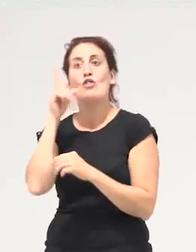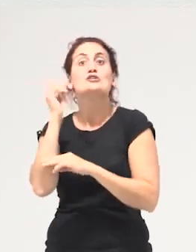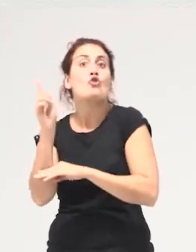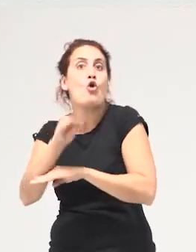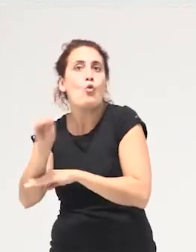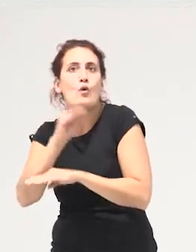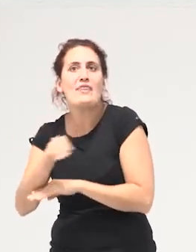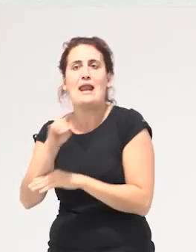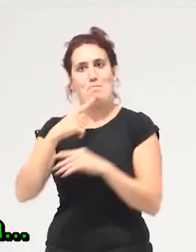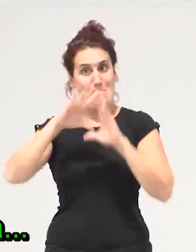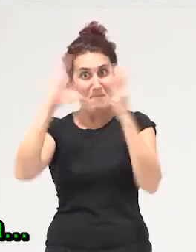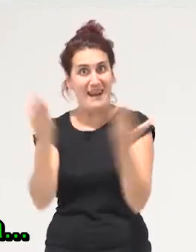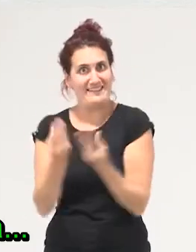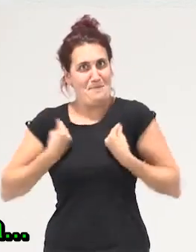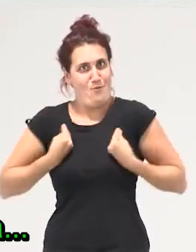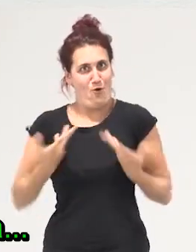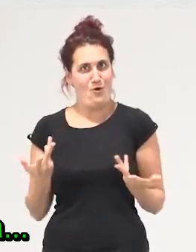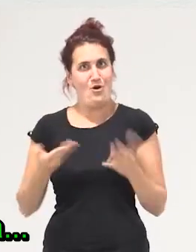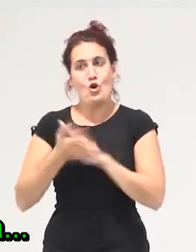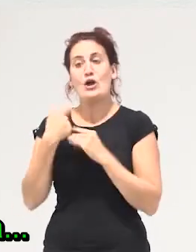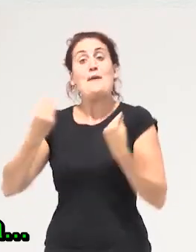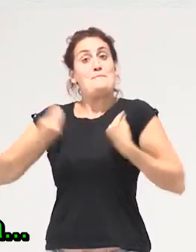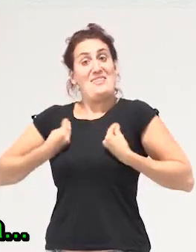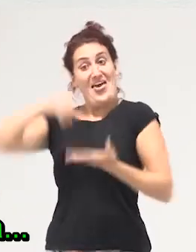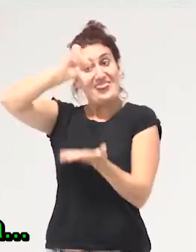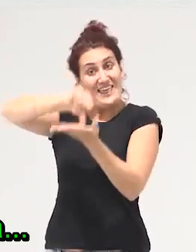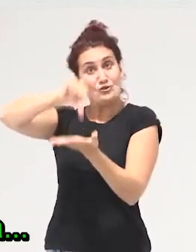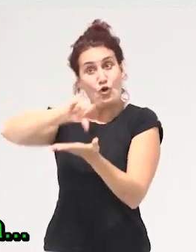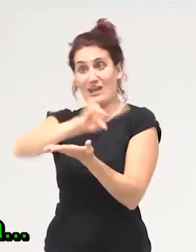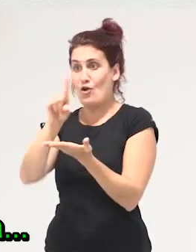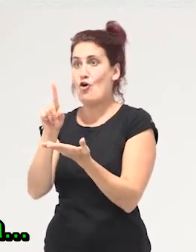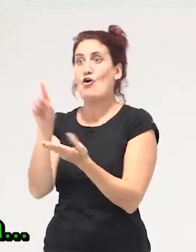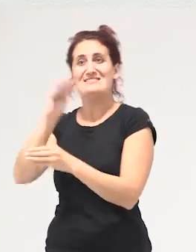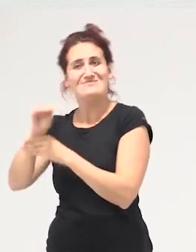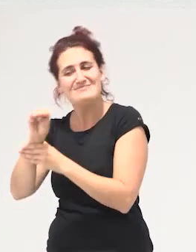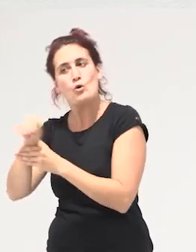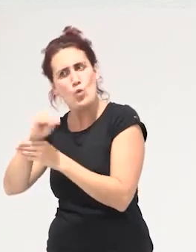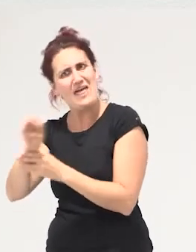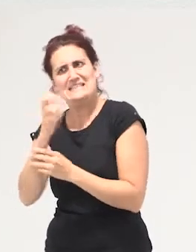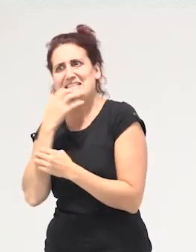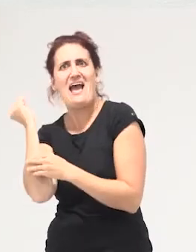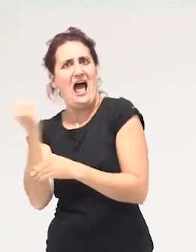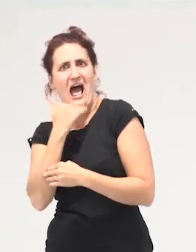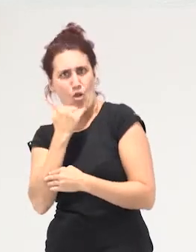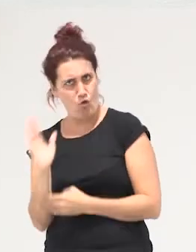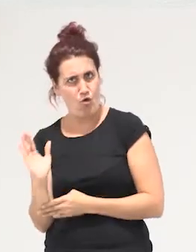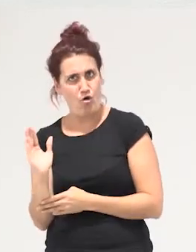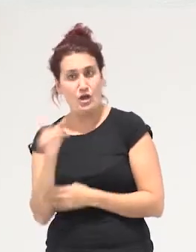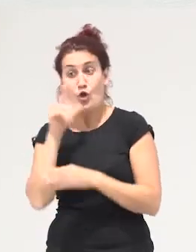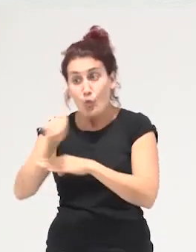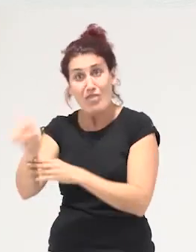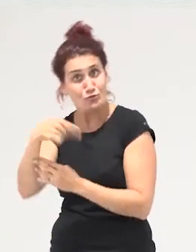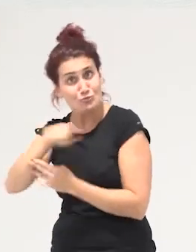en el marco un planeta vivo los que ponen la vida en el centro y no sanan una vida que está atacada esos son los cuidados rebeldes que querríamos